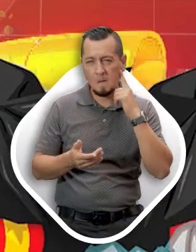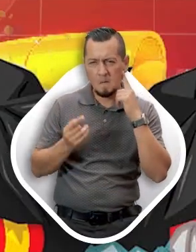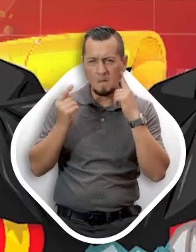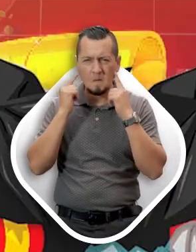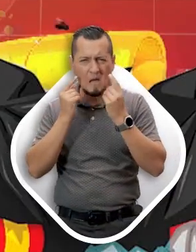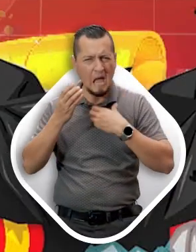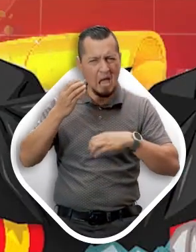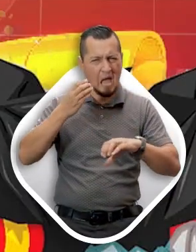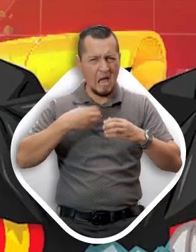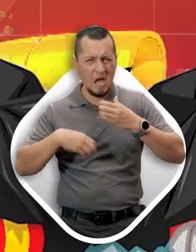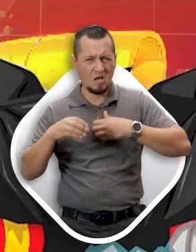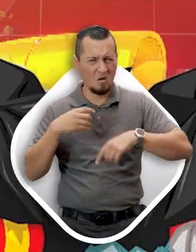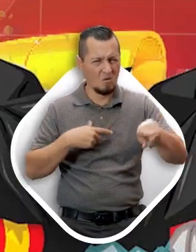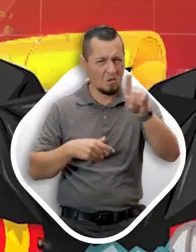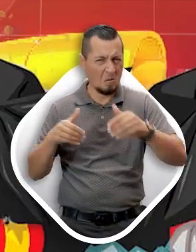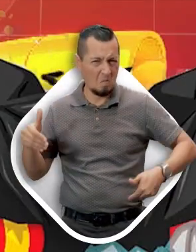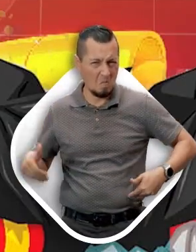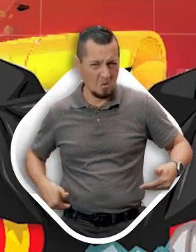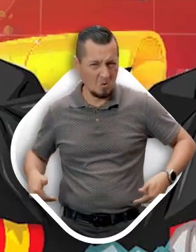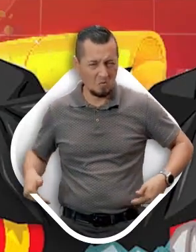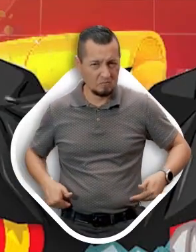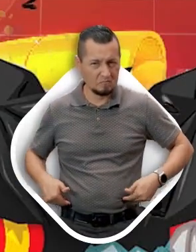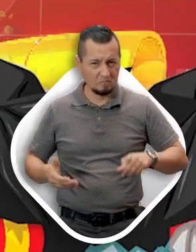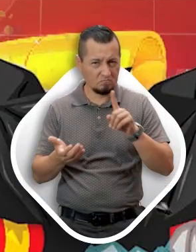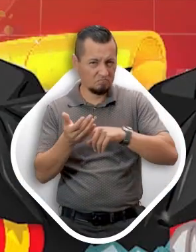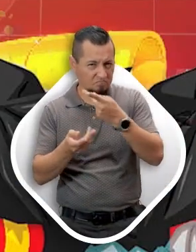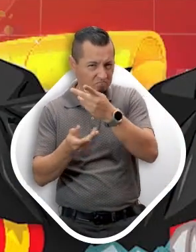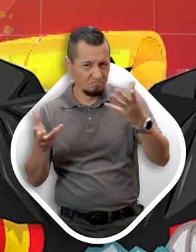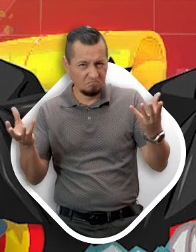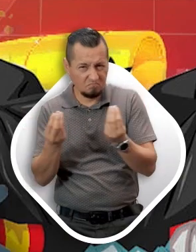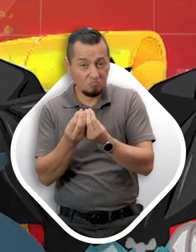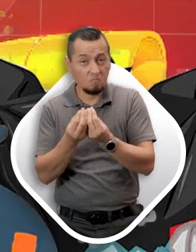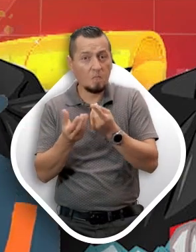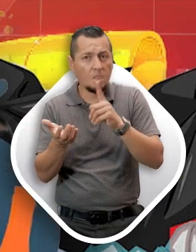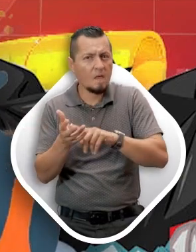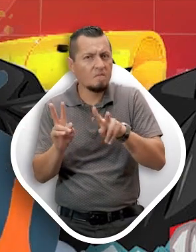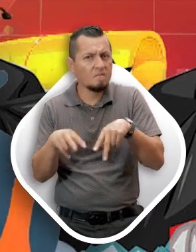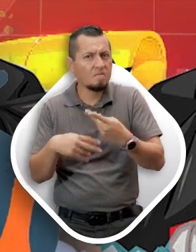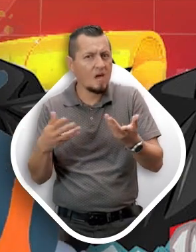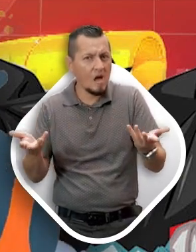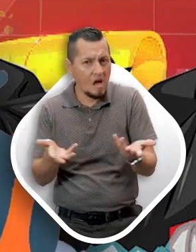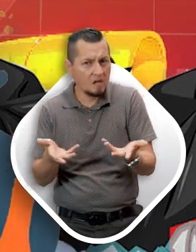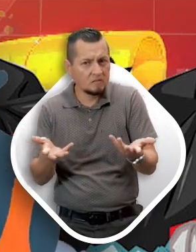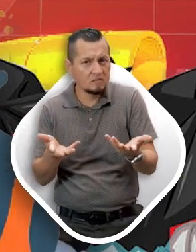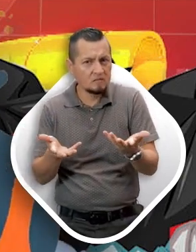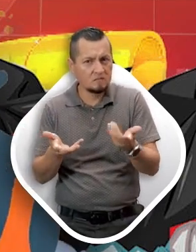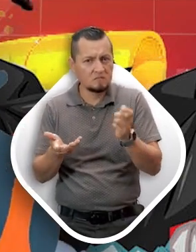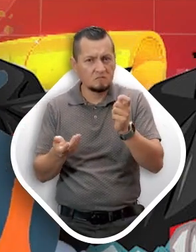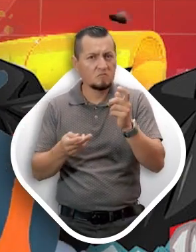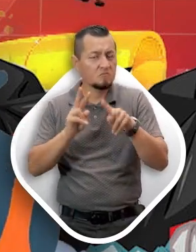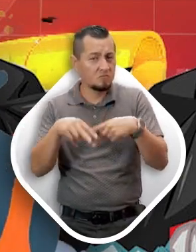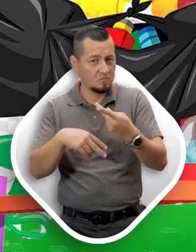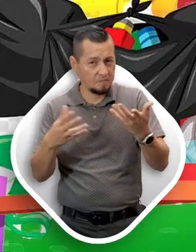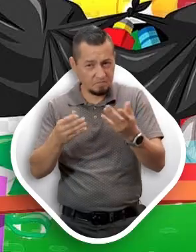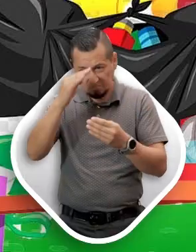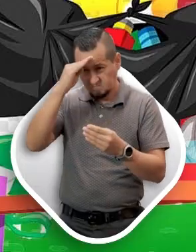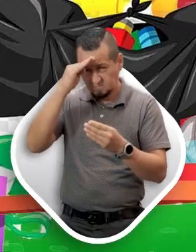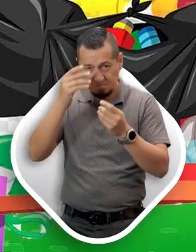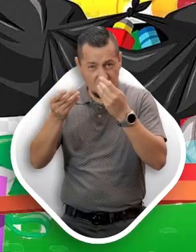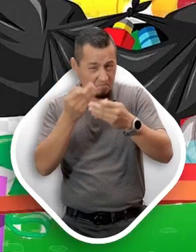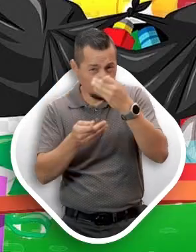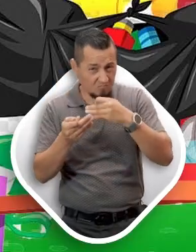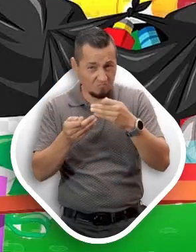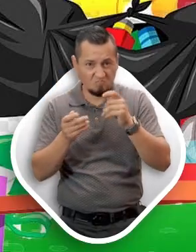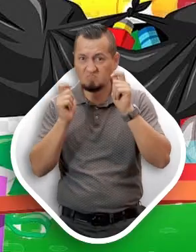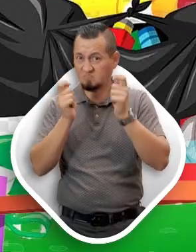escuchar tanta queja y tantas molestias, estaban preocupados pues no sabían si lograrían recoger toda la basura a tiempo, ya que en